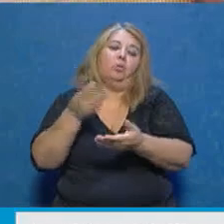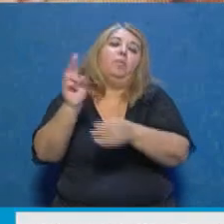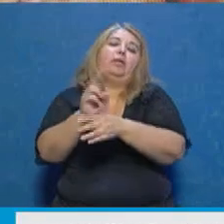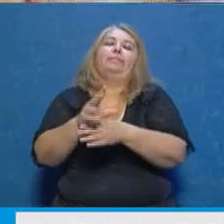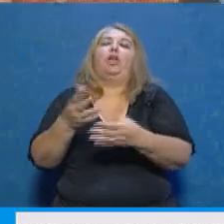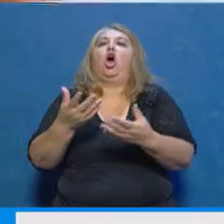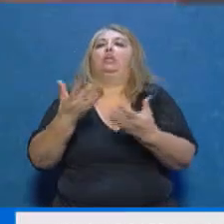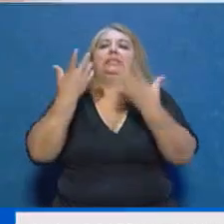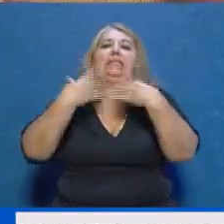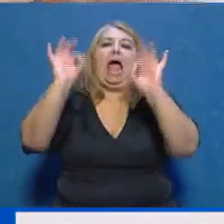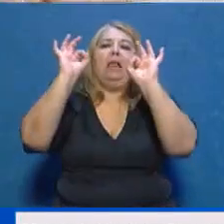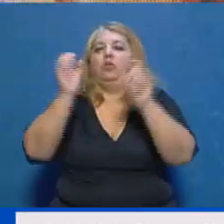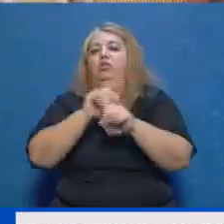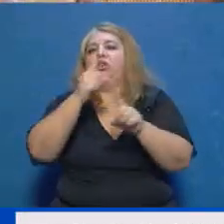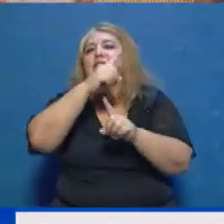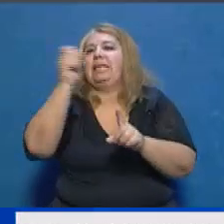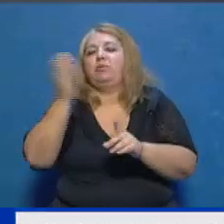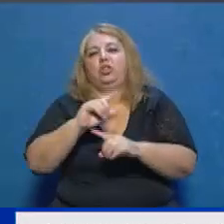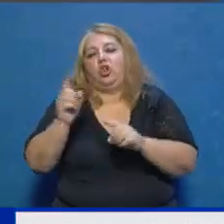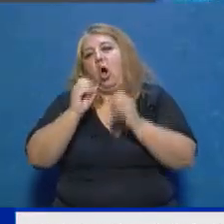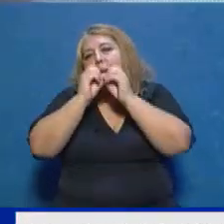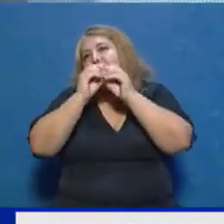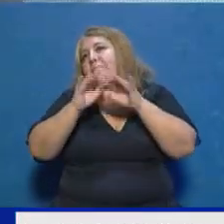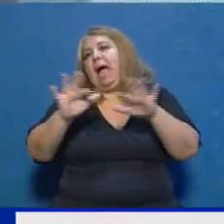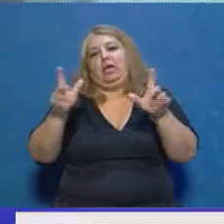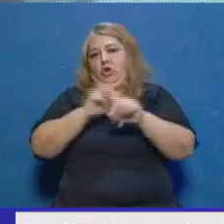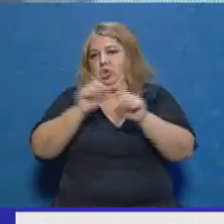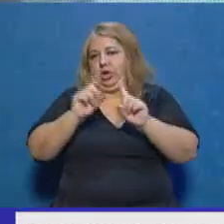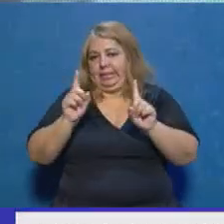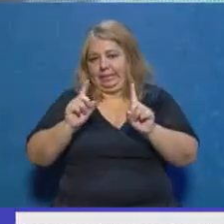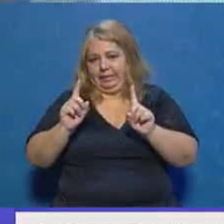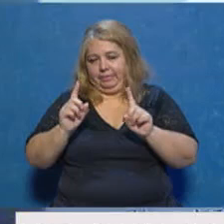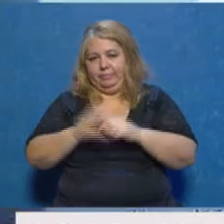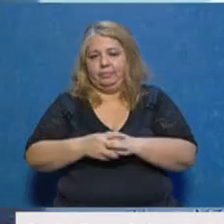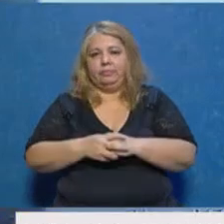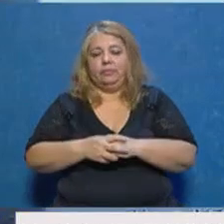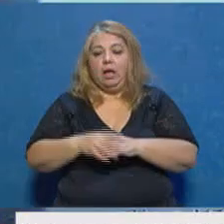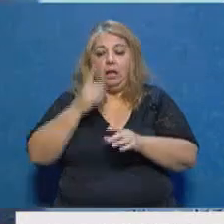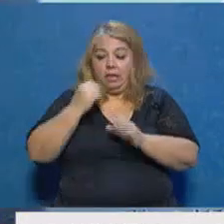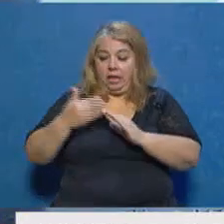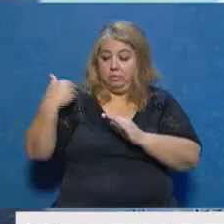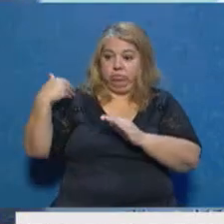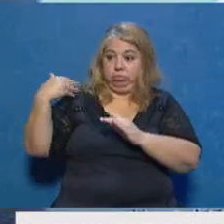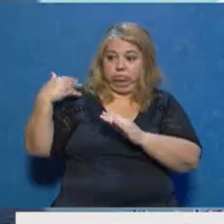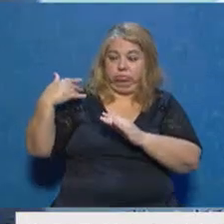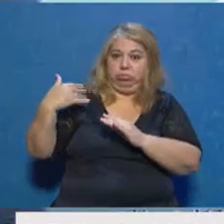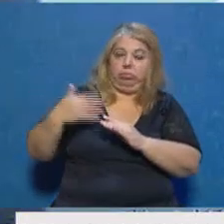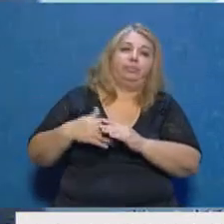punto, digamos, no es nada mágico tampoco. Nosotros estamos escuchando en estos últimos días barbijo,